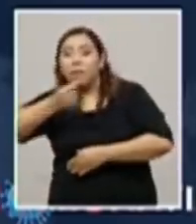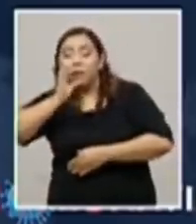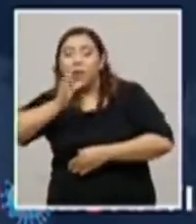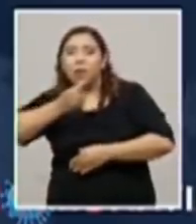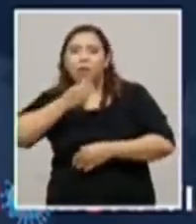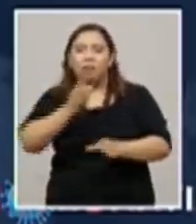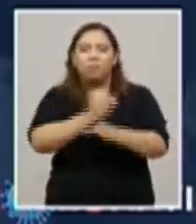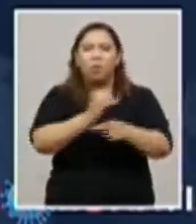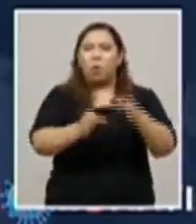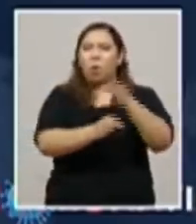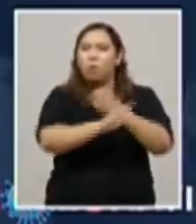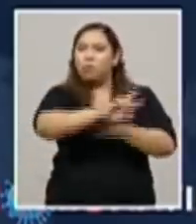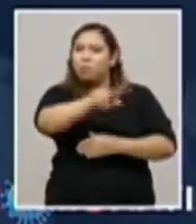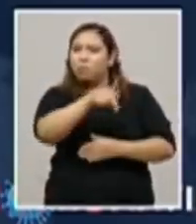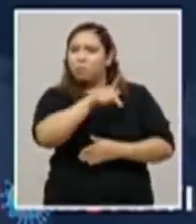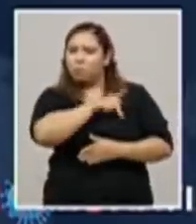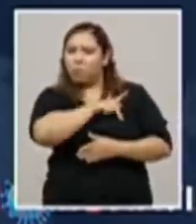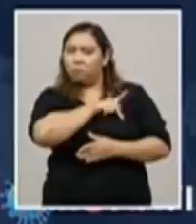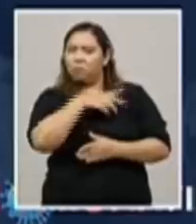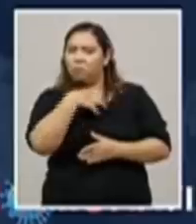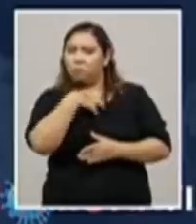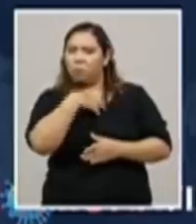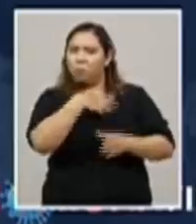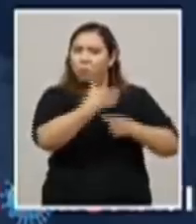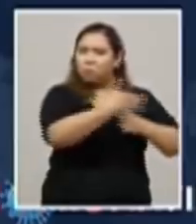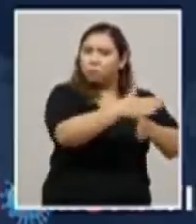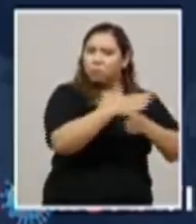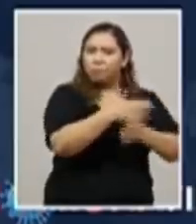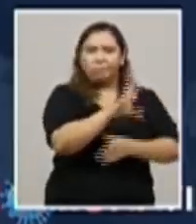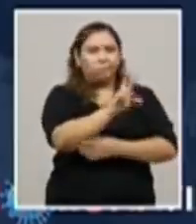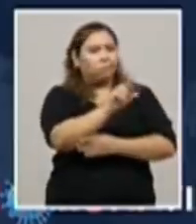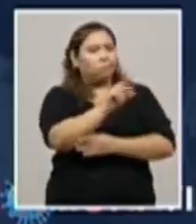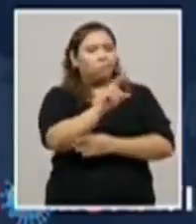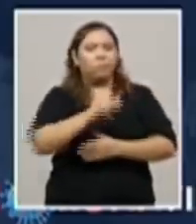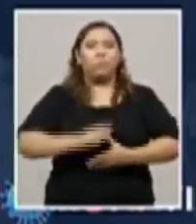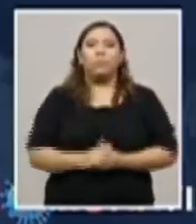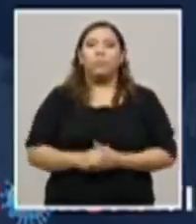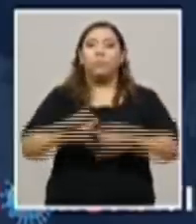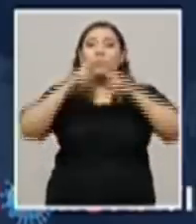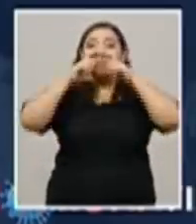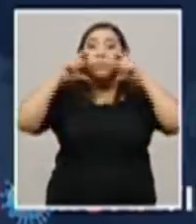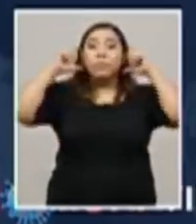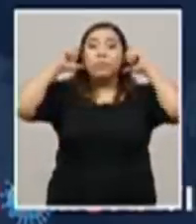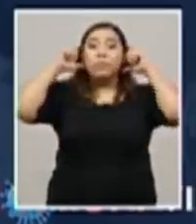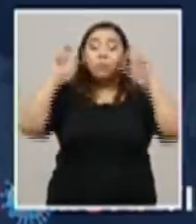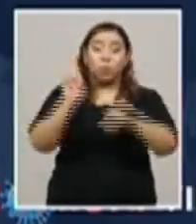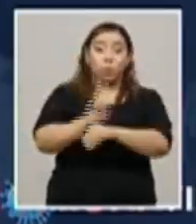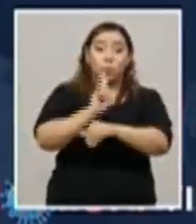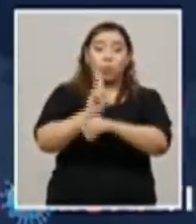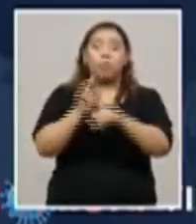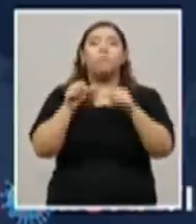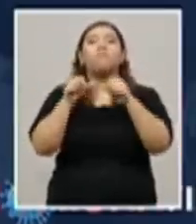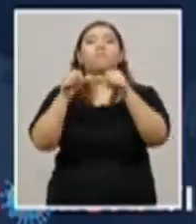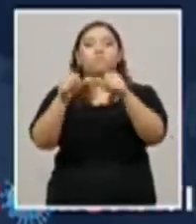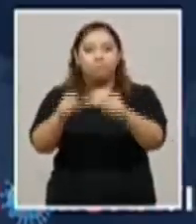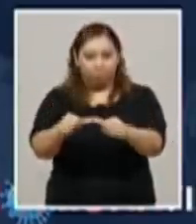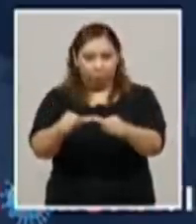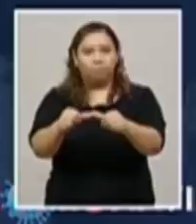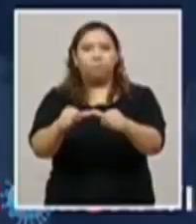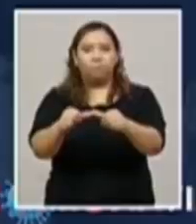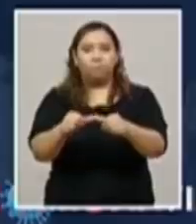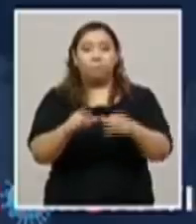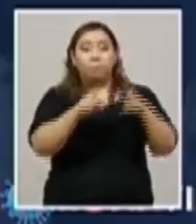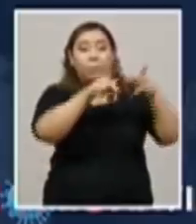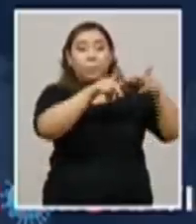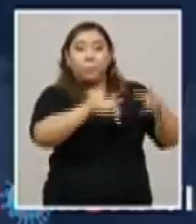No comparta sus utensilios personales. Pero siempre use su mascarilla. Estemos atentos de los síntomas